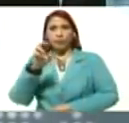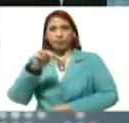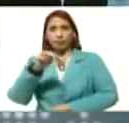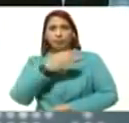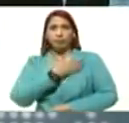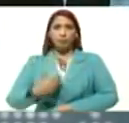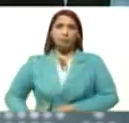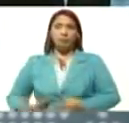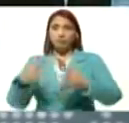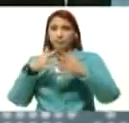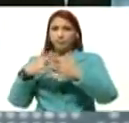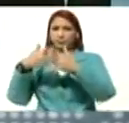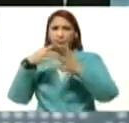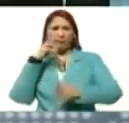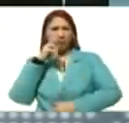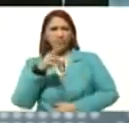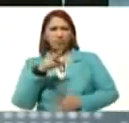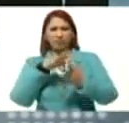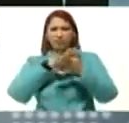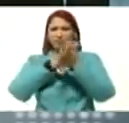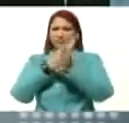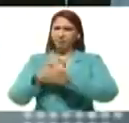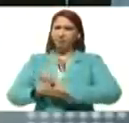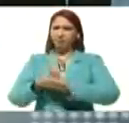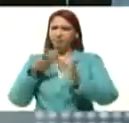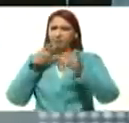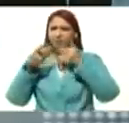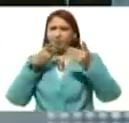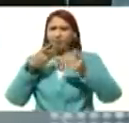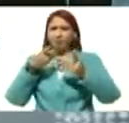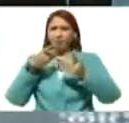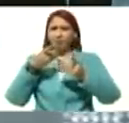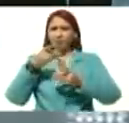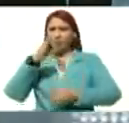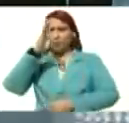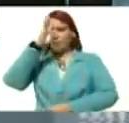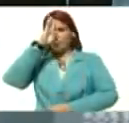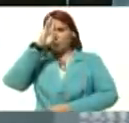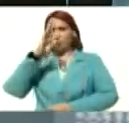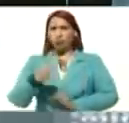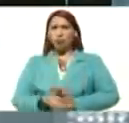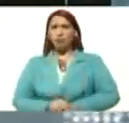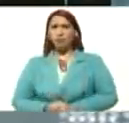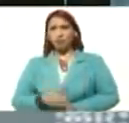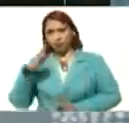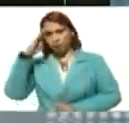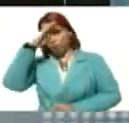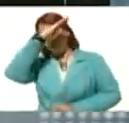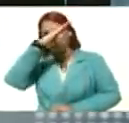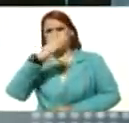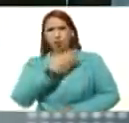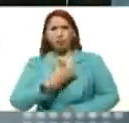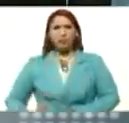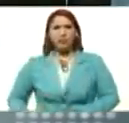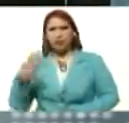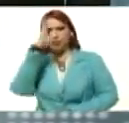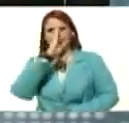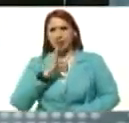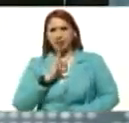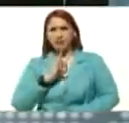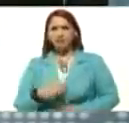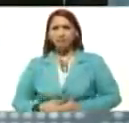estuvimos viendo, el desastre, del discurso, de Bolsonaro, y estuvimos viendo, discurso,